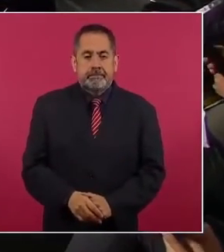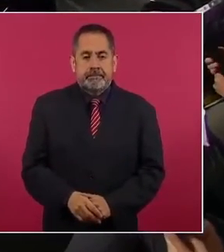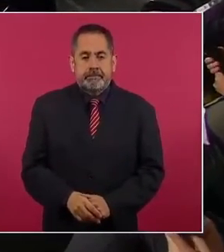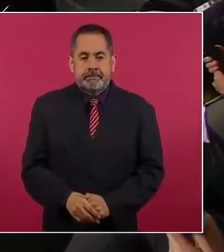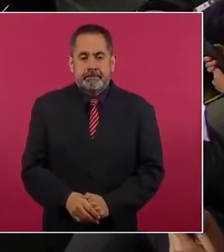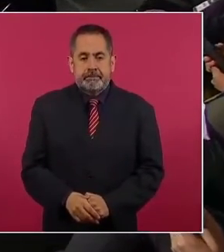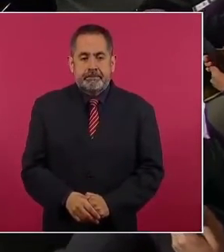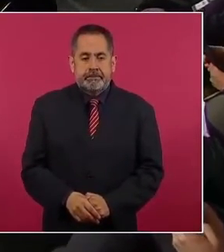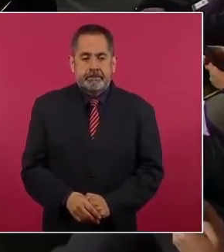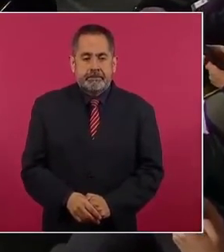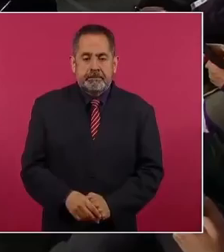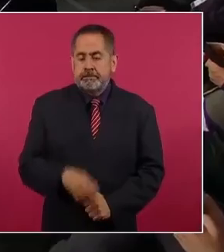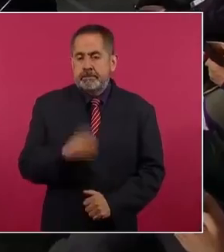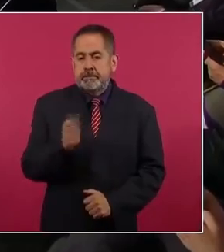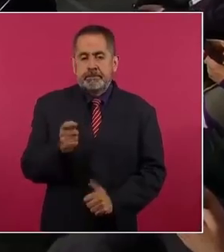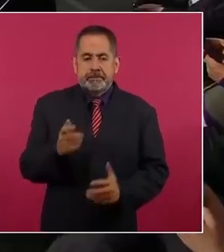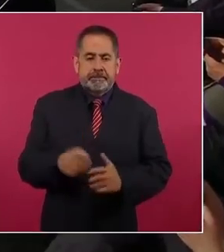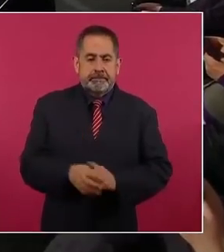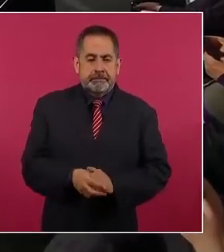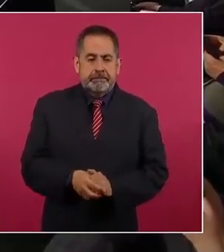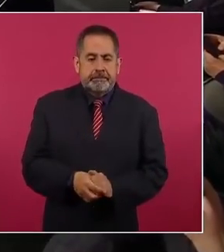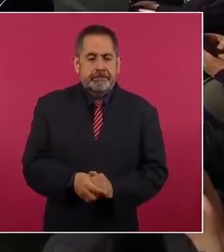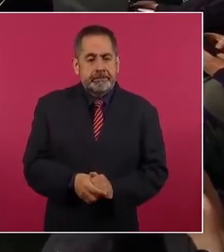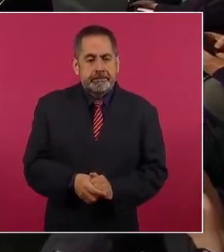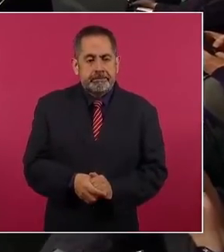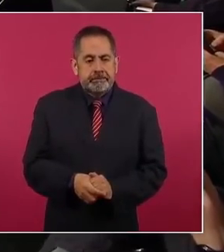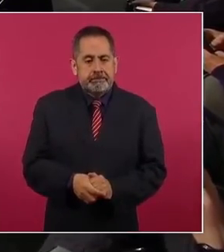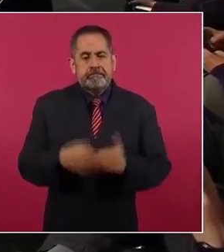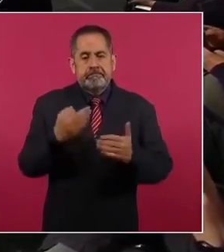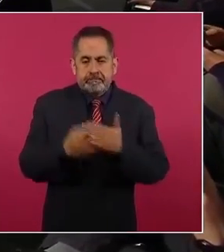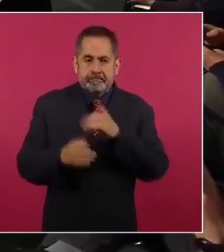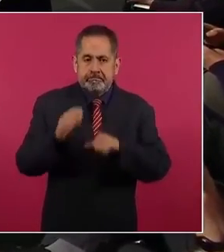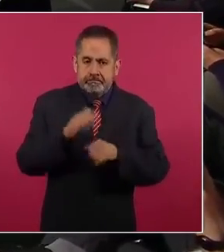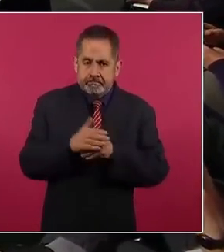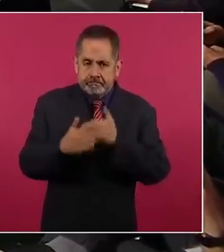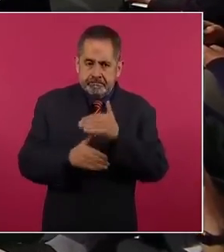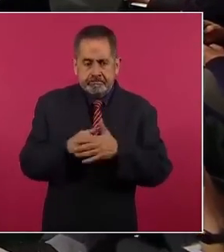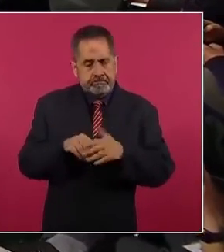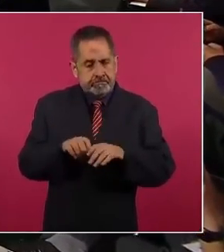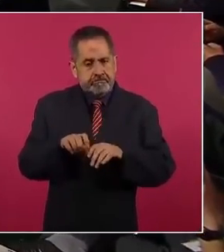Hace falta seguir avanzando.